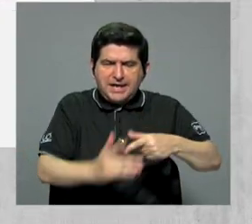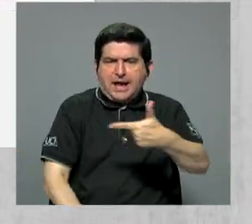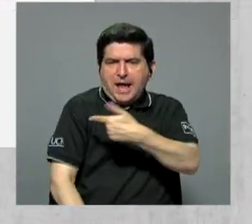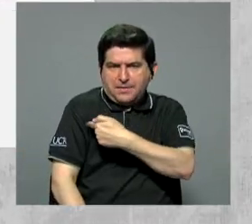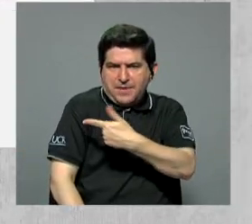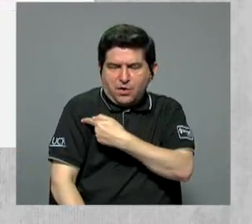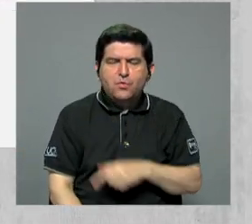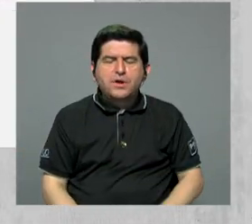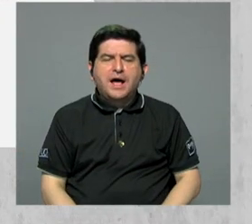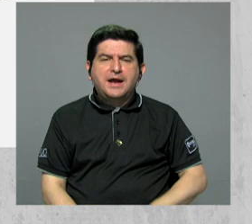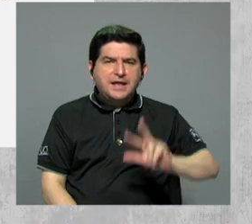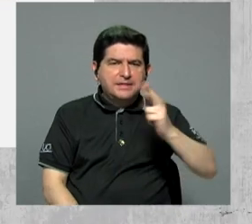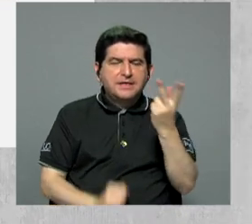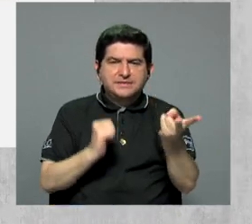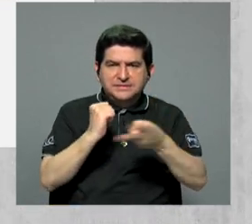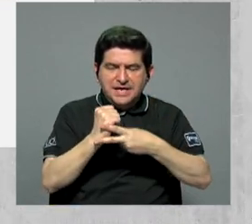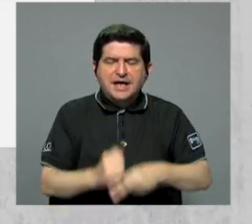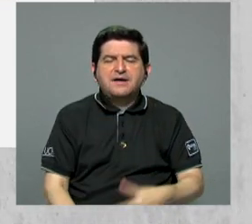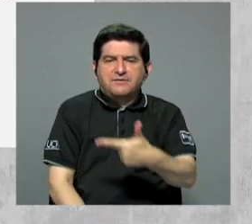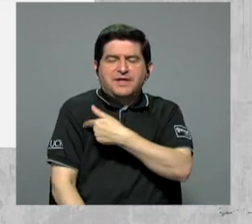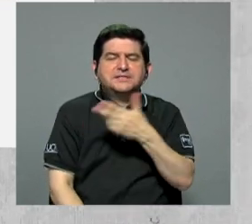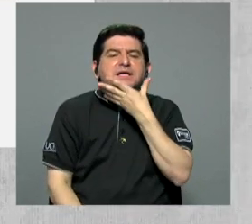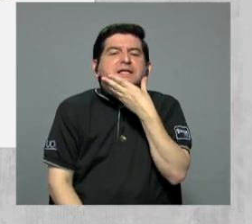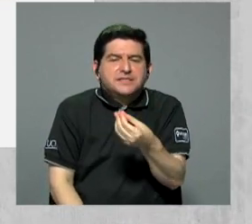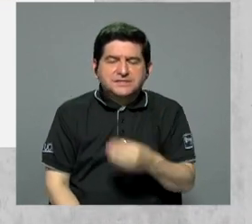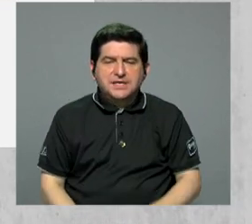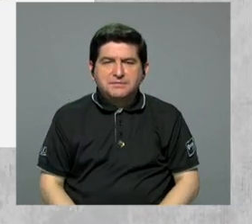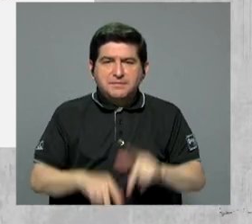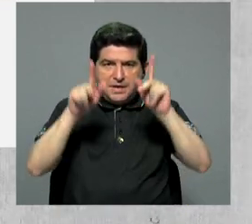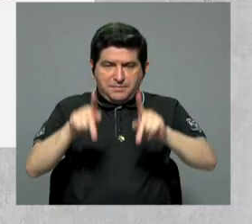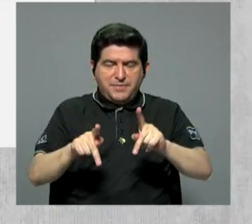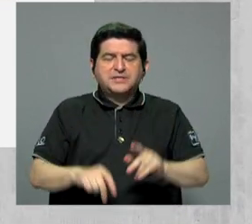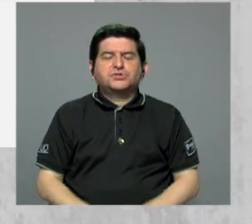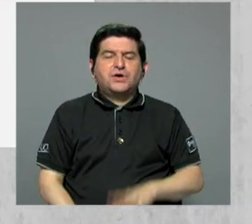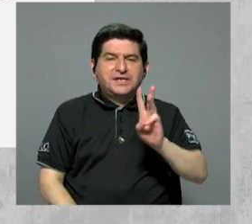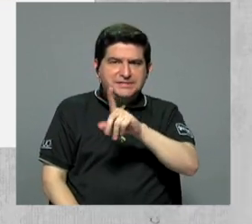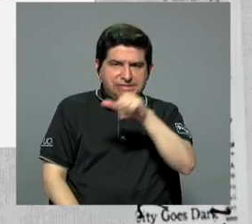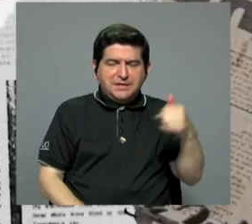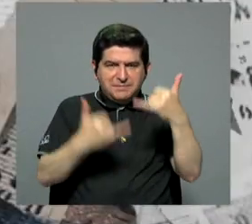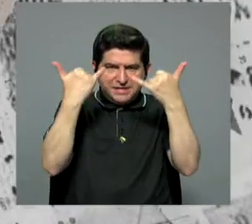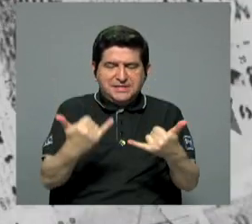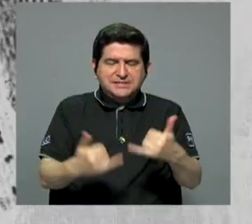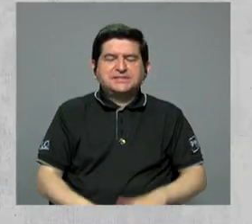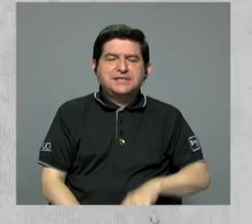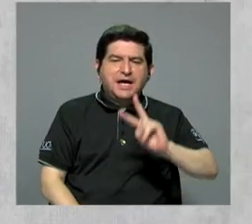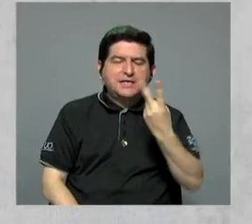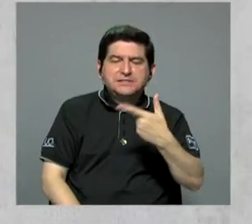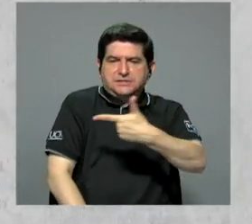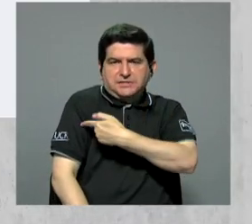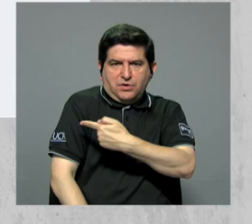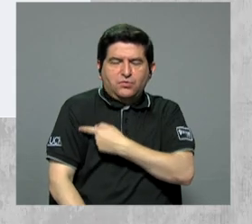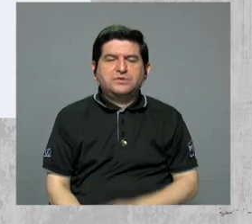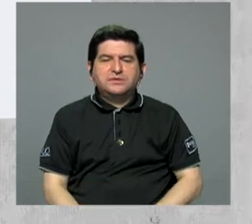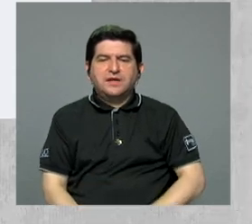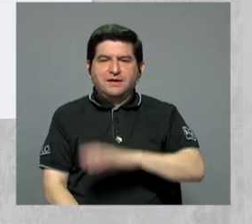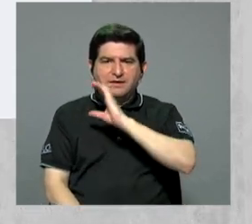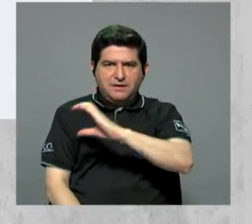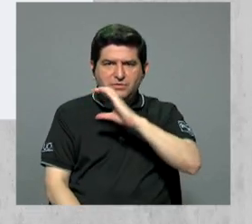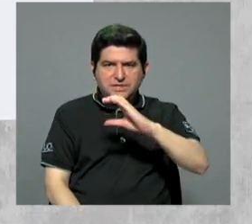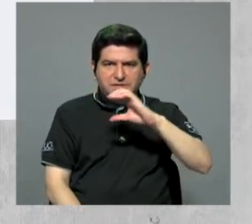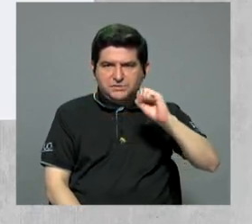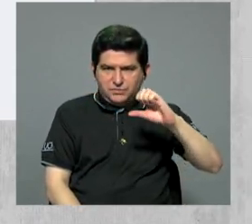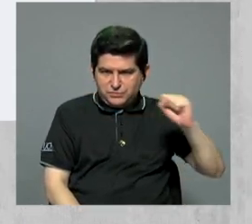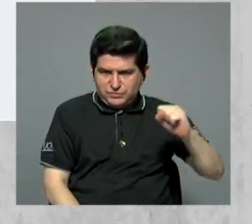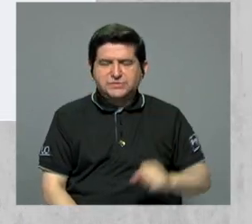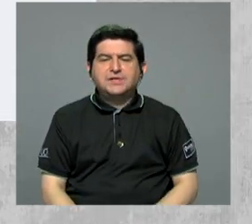vacunando una tercera dosis contra el COVID en diciembre, para quienes cumplieron seis meses de que recibieron la segunda. La Caja Costarricense del